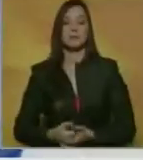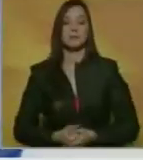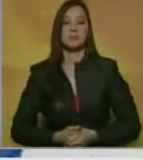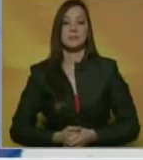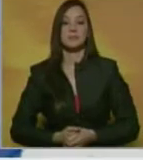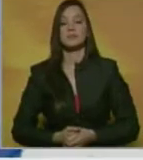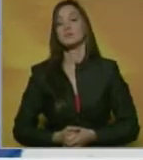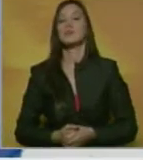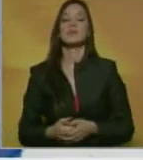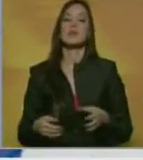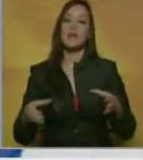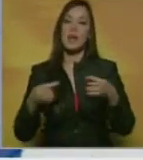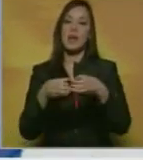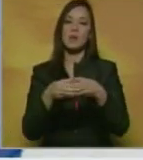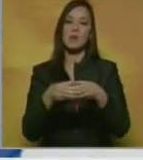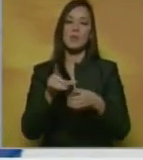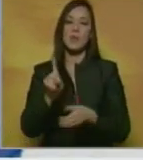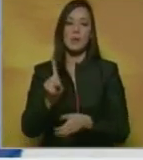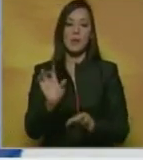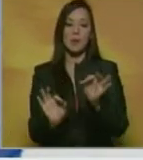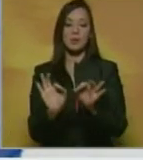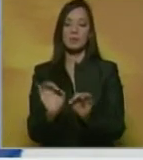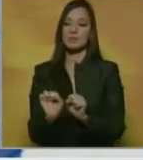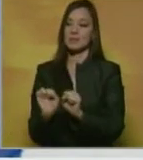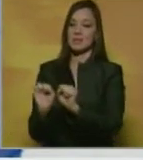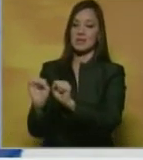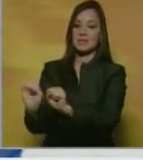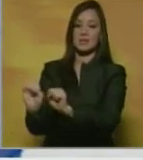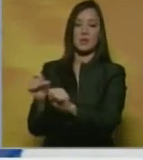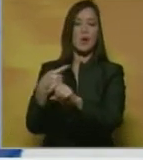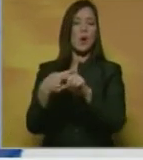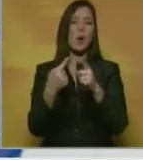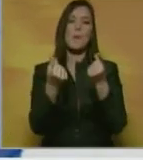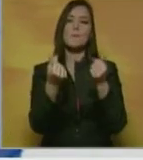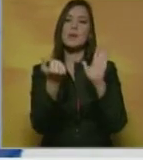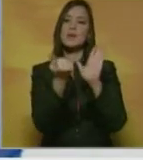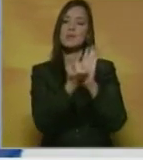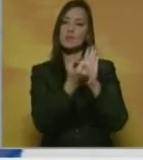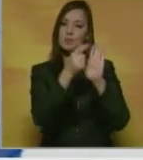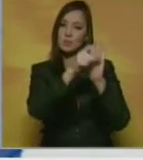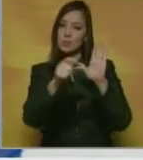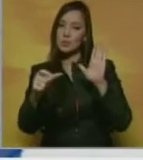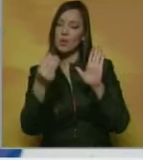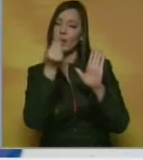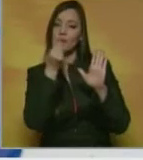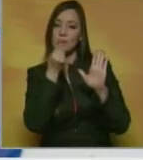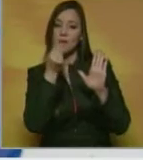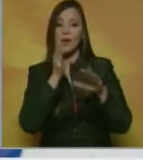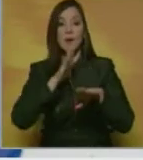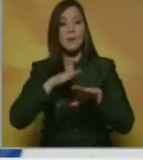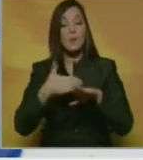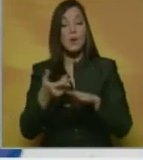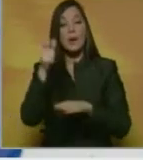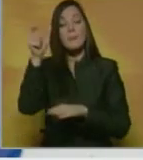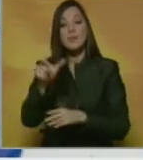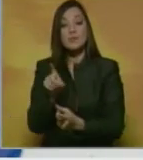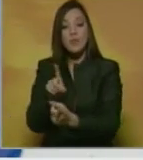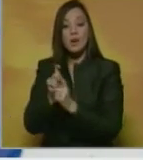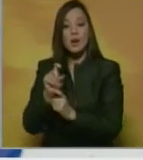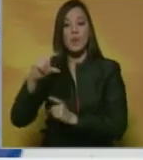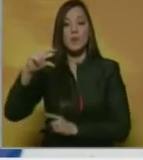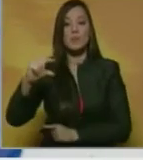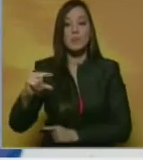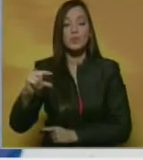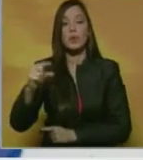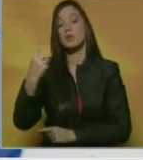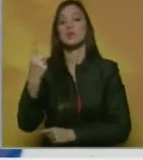El partido Primero Justicia rechazó los precios en los productos y alimentos tomando en cuenta el salario de los venezolanos. Carla Salcedo Flores